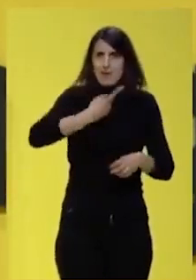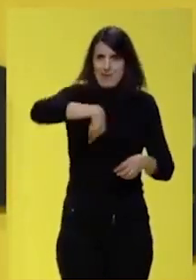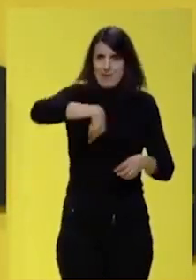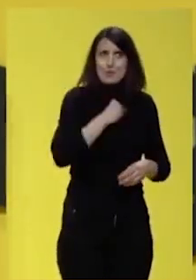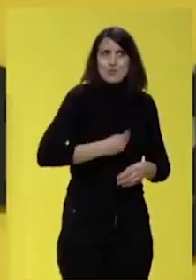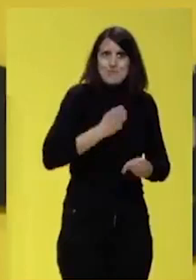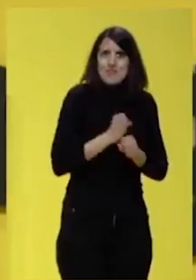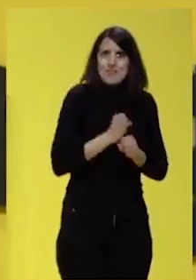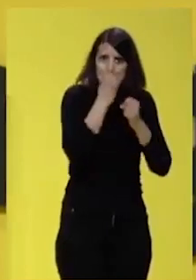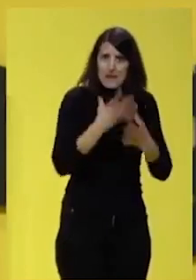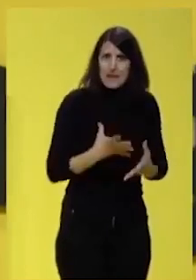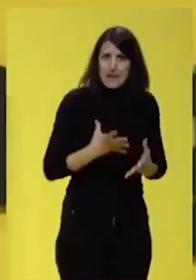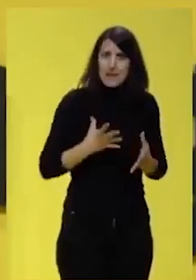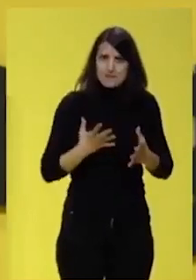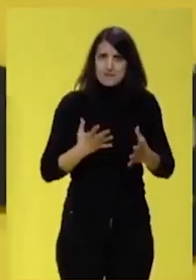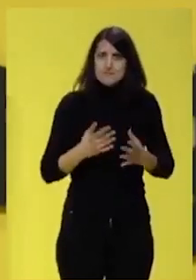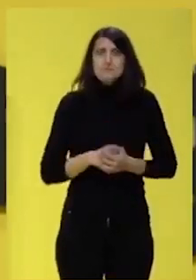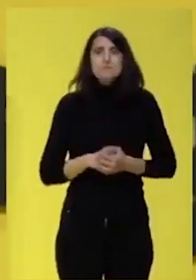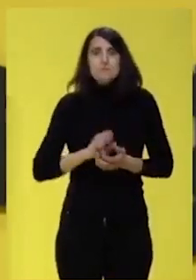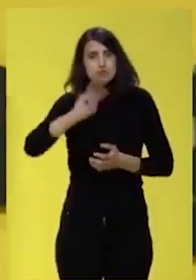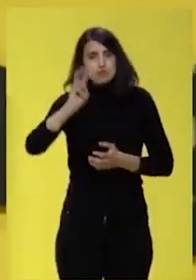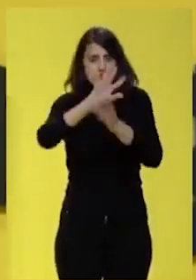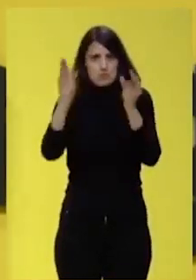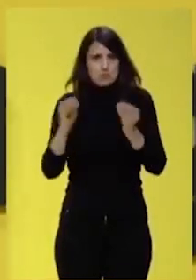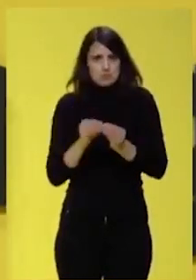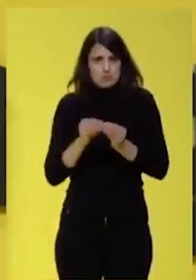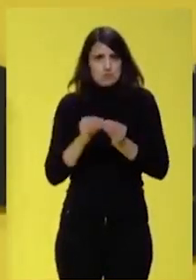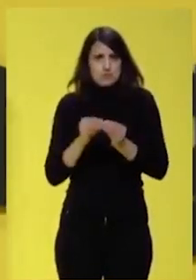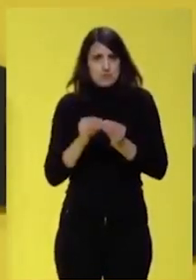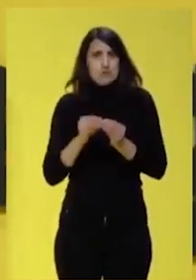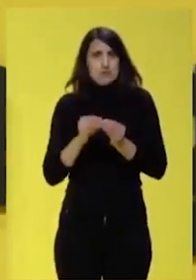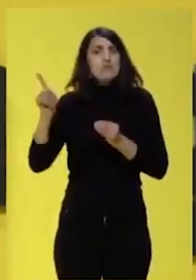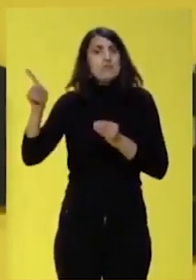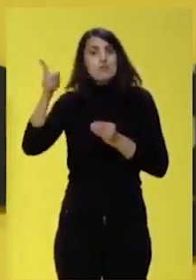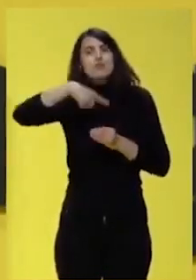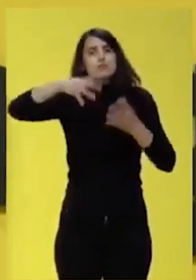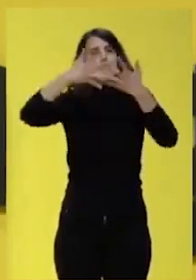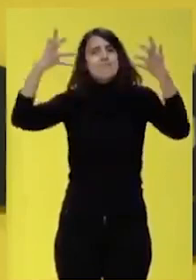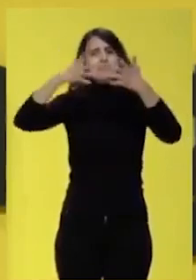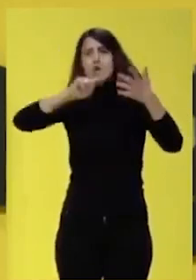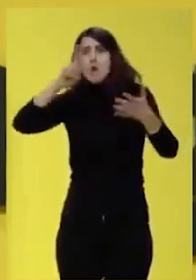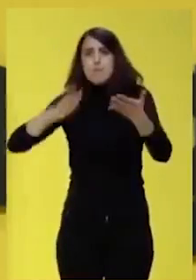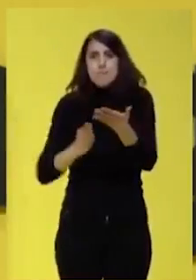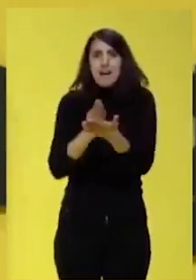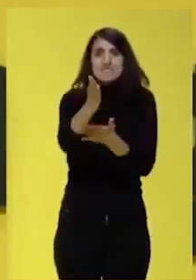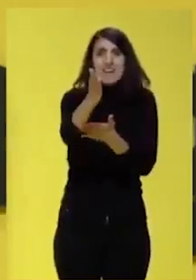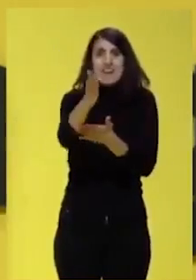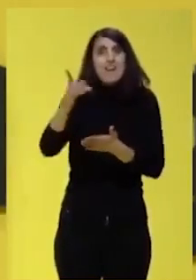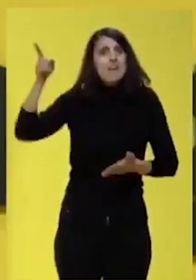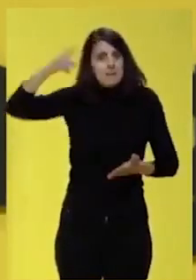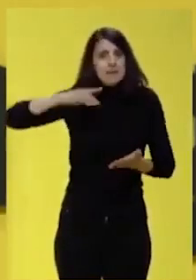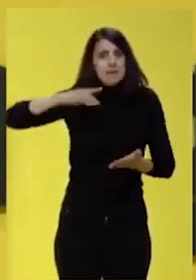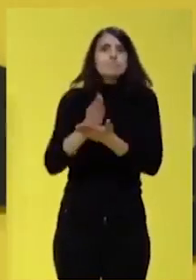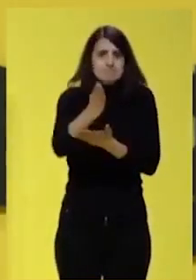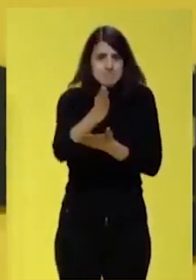Estos son los que un día pasaron frente al no pasarán y pasaron y sostuvieron